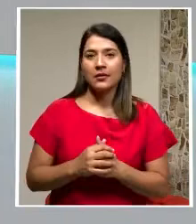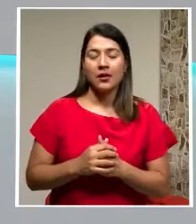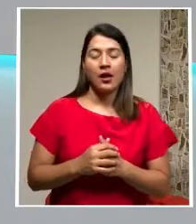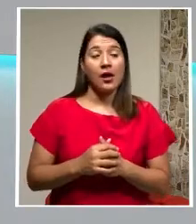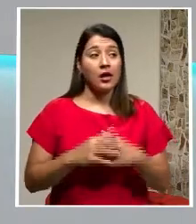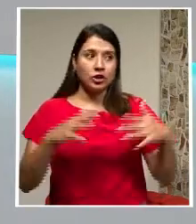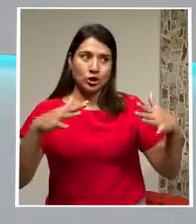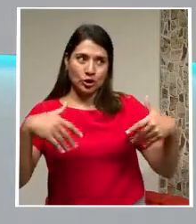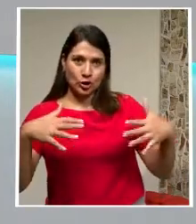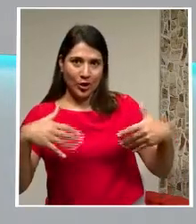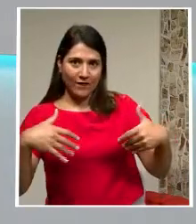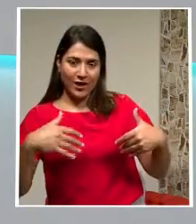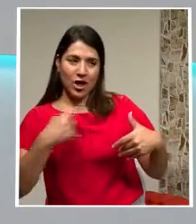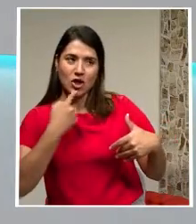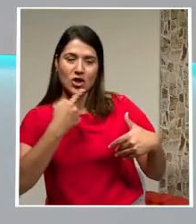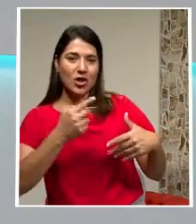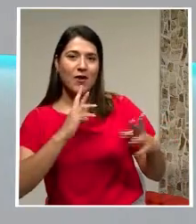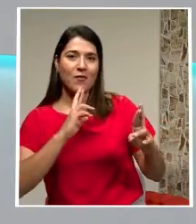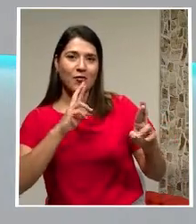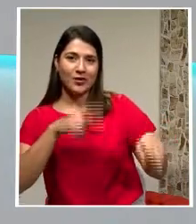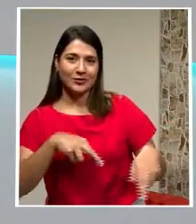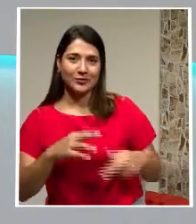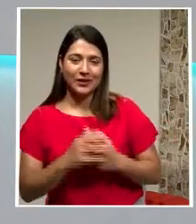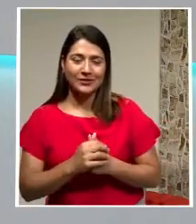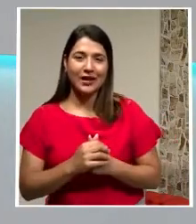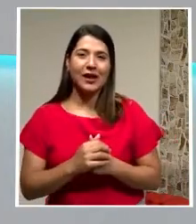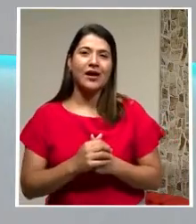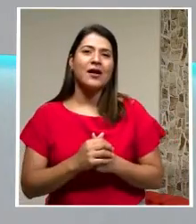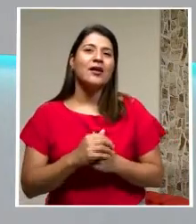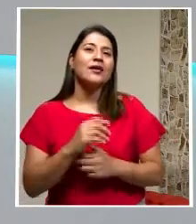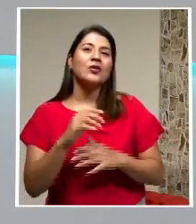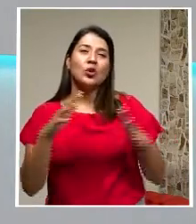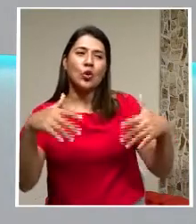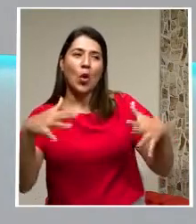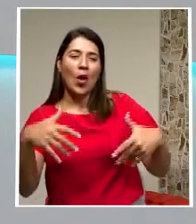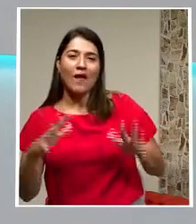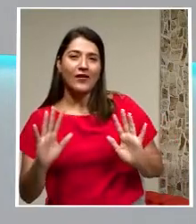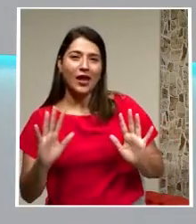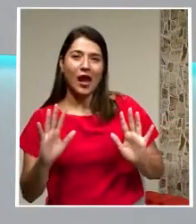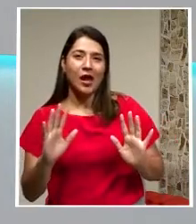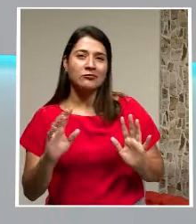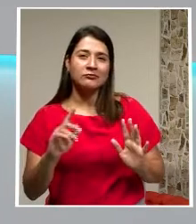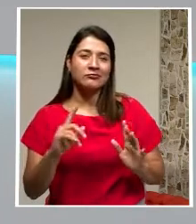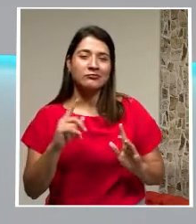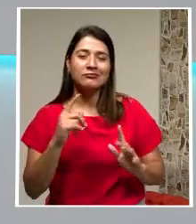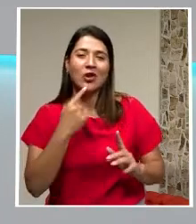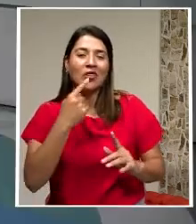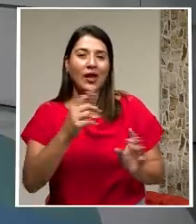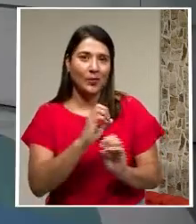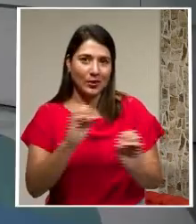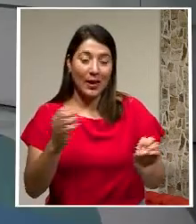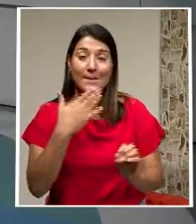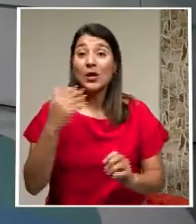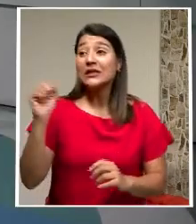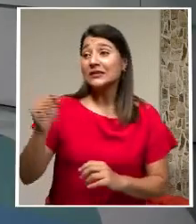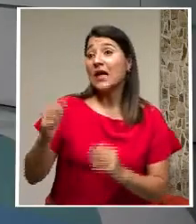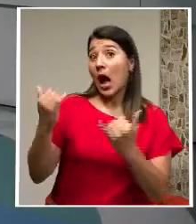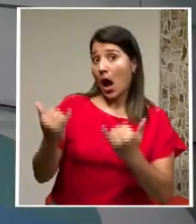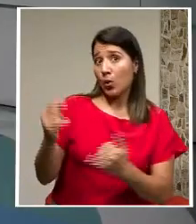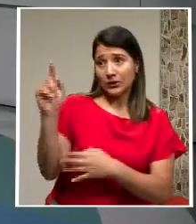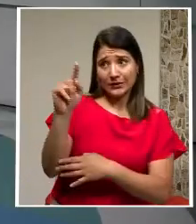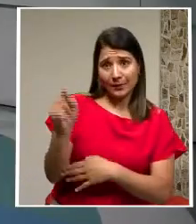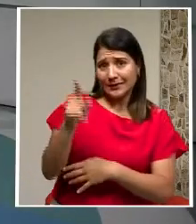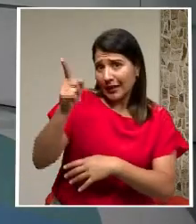adelantemos A resultados No No matemos No se repartan nada Exactamente Exactamente Es un momento Para que Zapriza Se